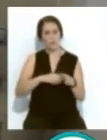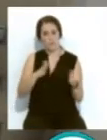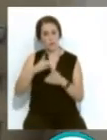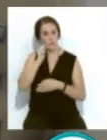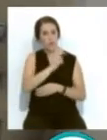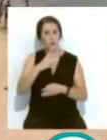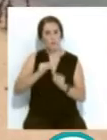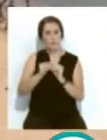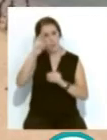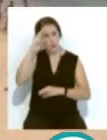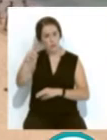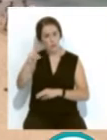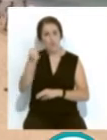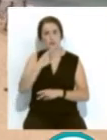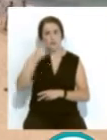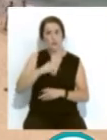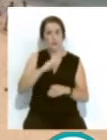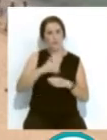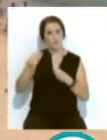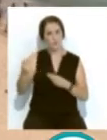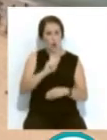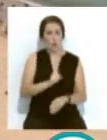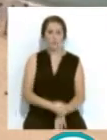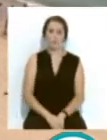turismo de forma respetuosa y sin excesos.